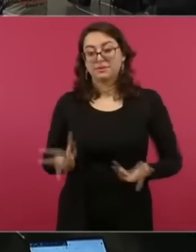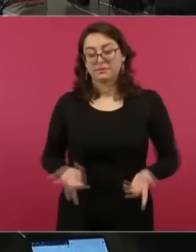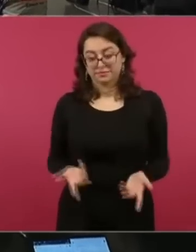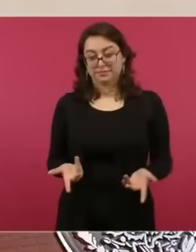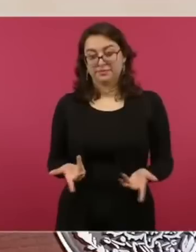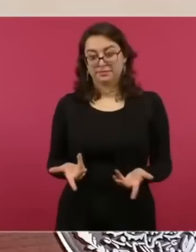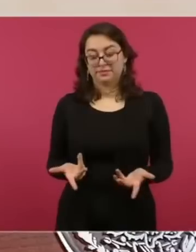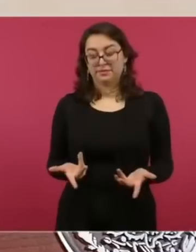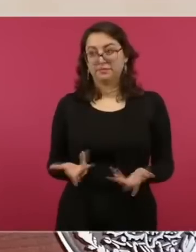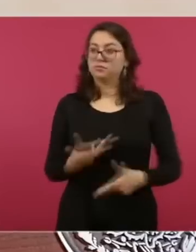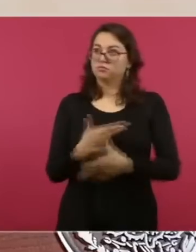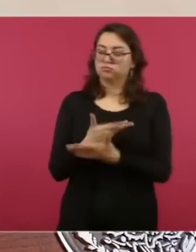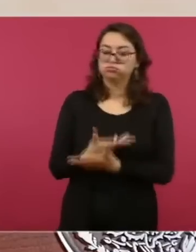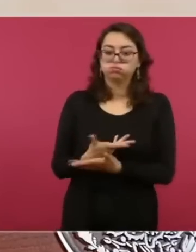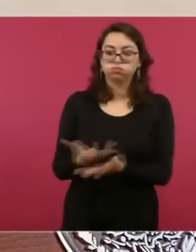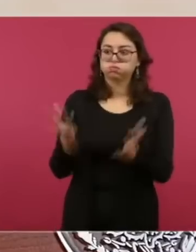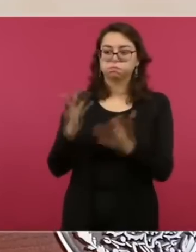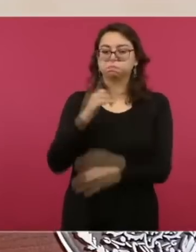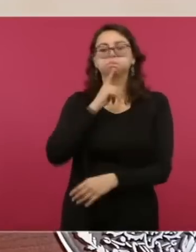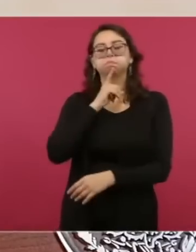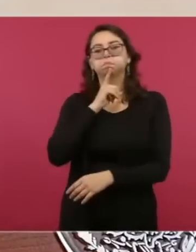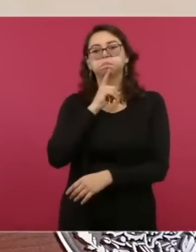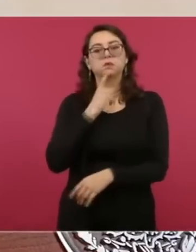pensamiento